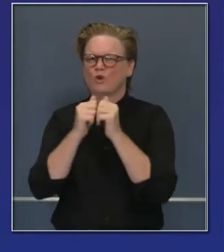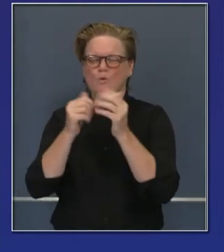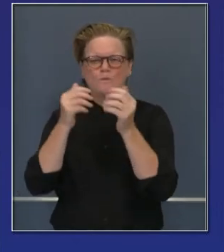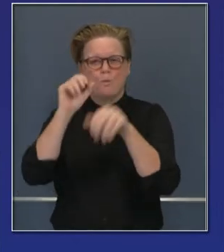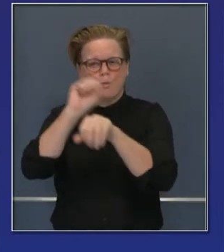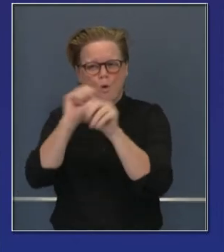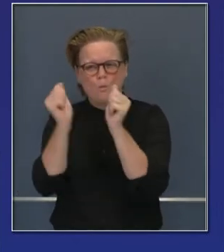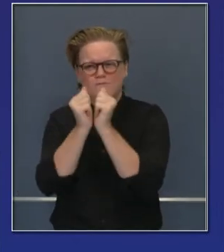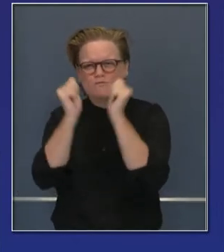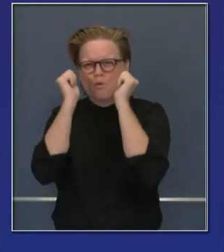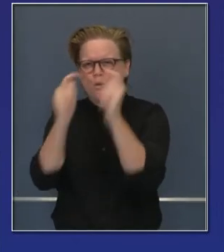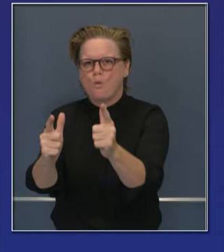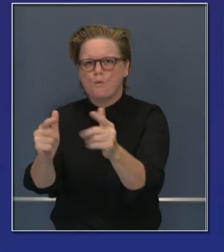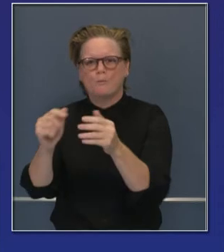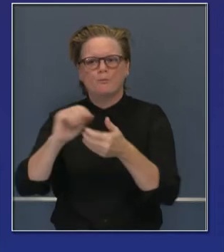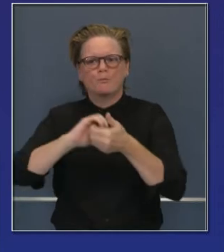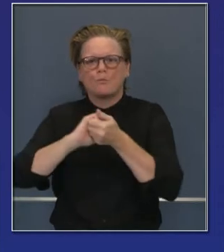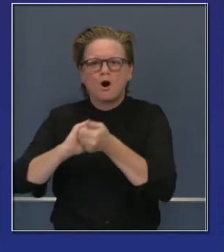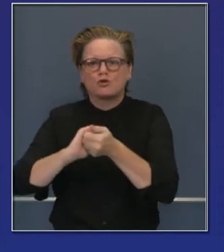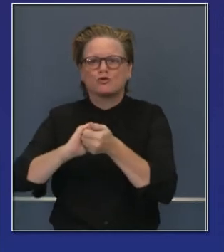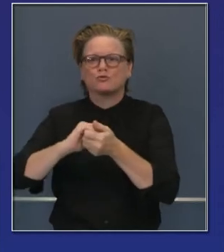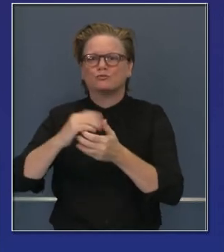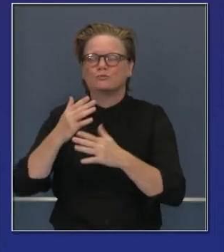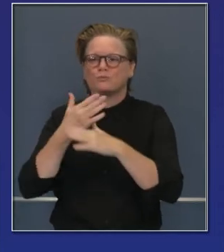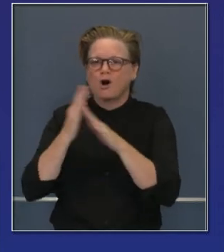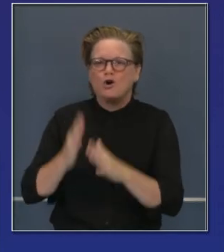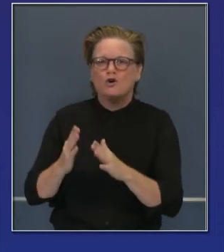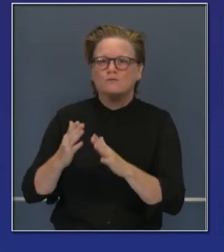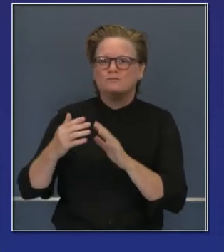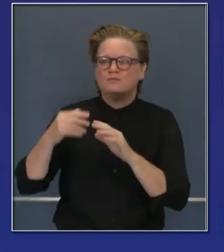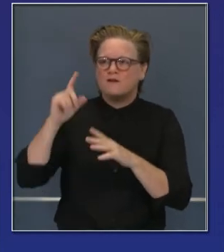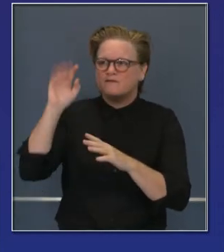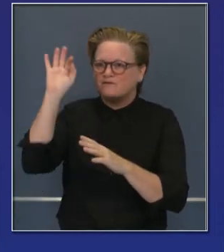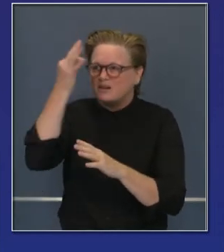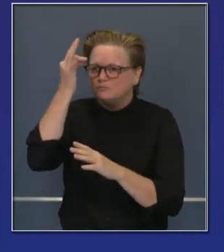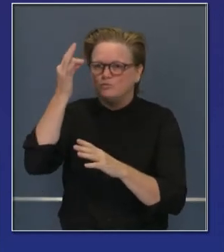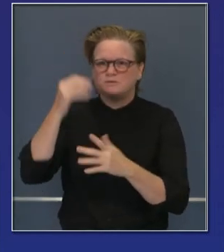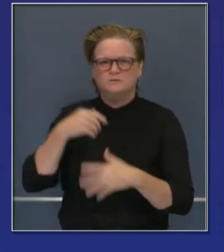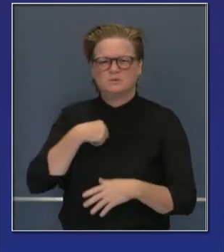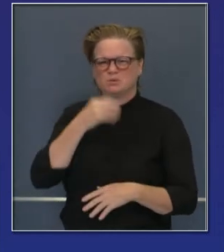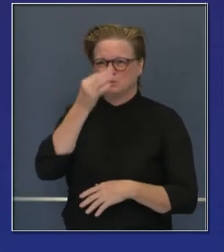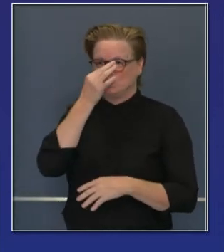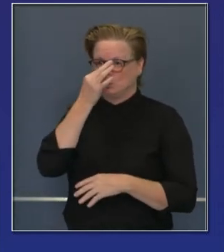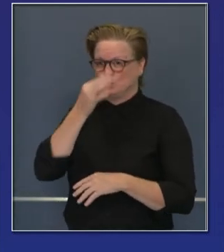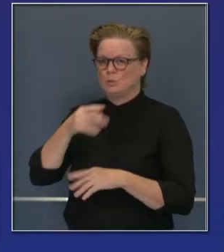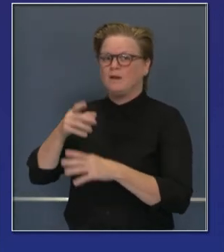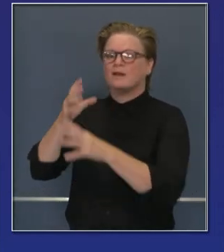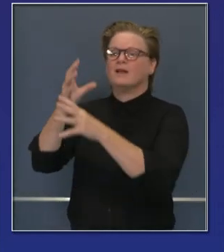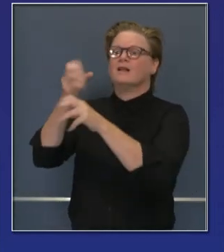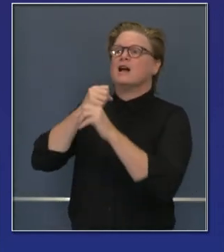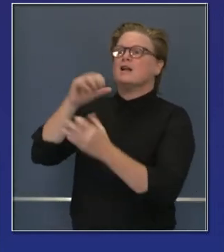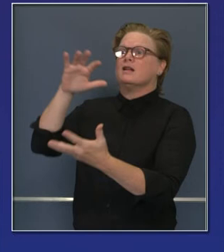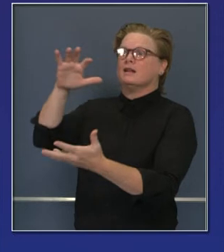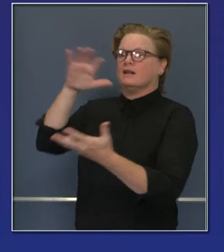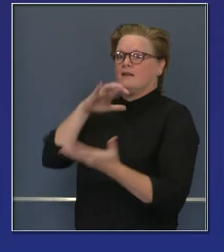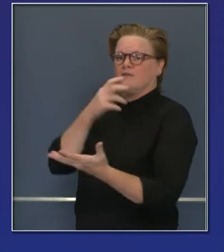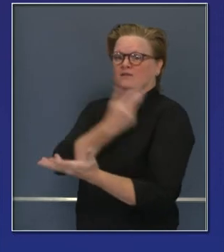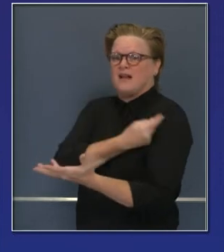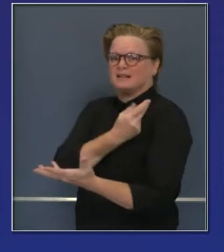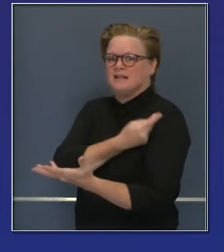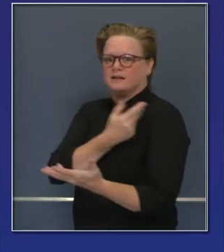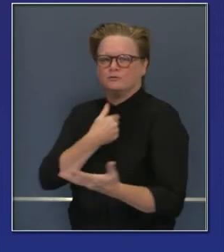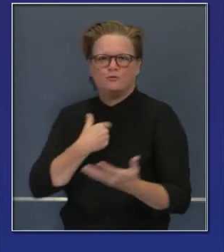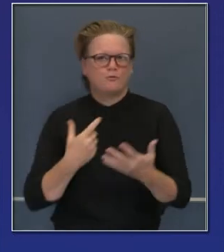locales, socios federales para asegurarnos de que las vacunas puedan llegar a todos que están realmente a pocas